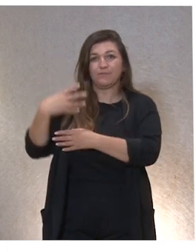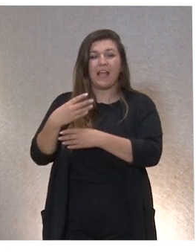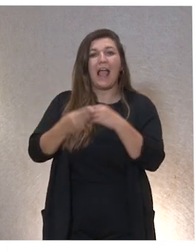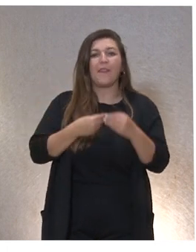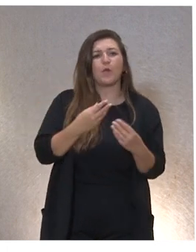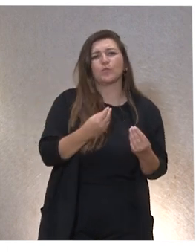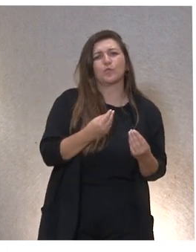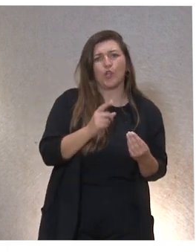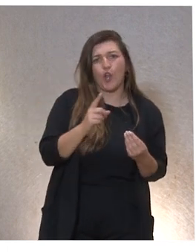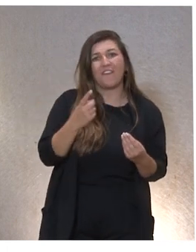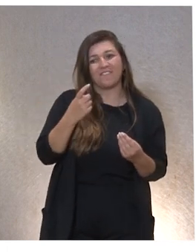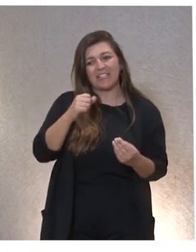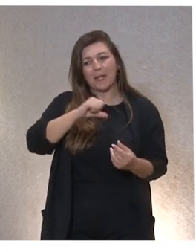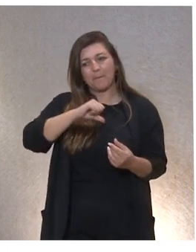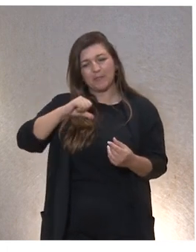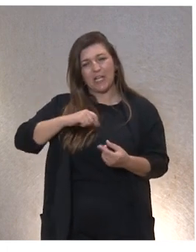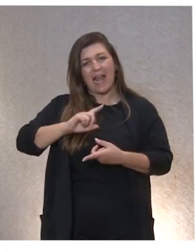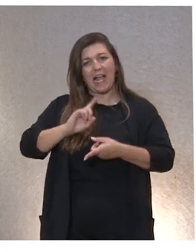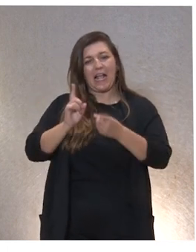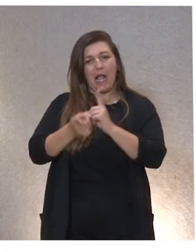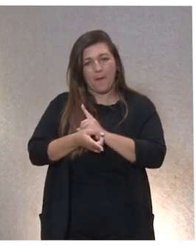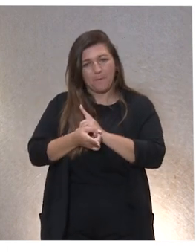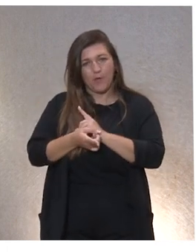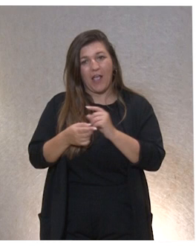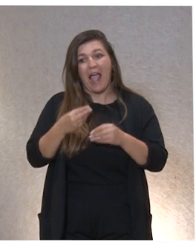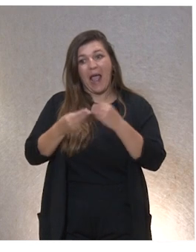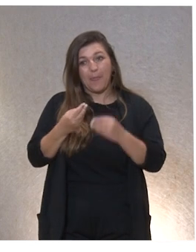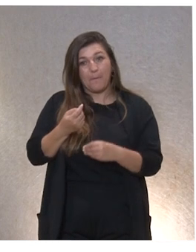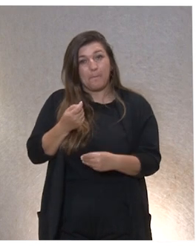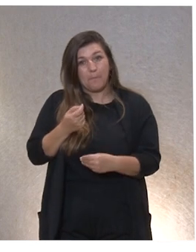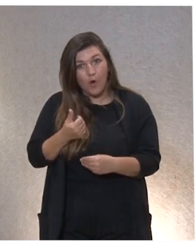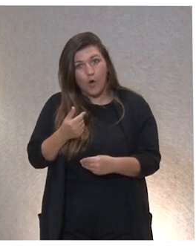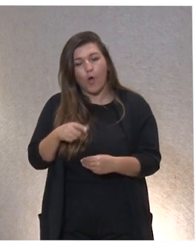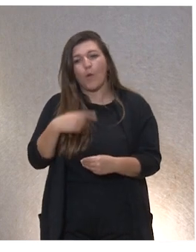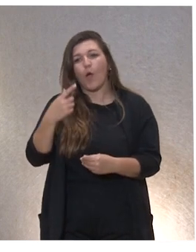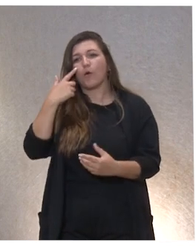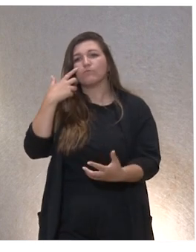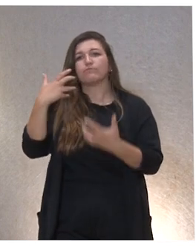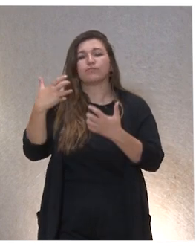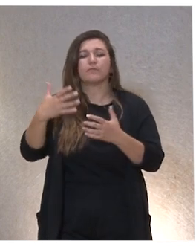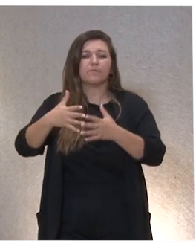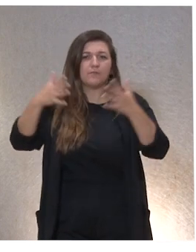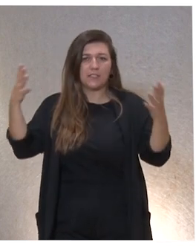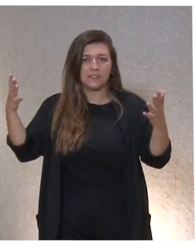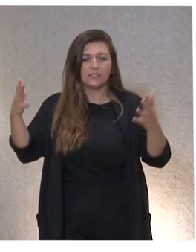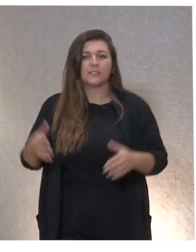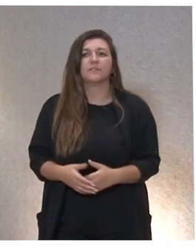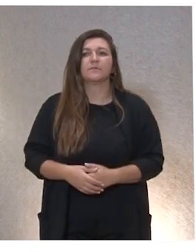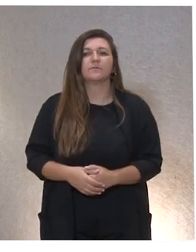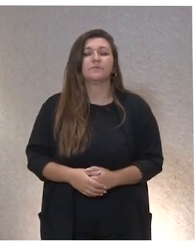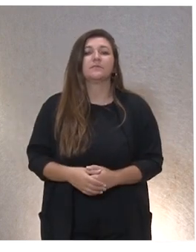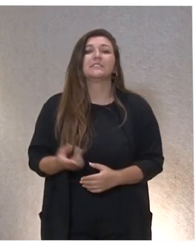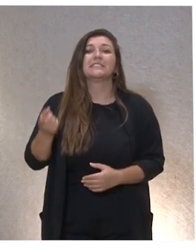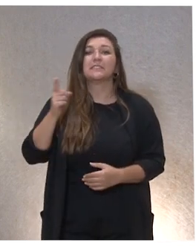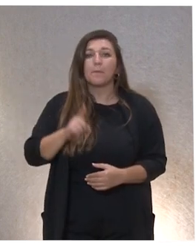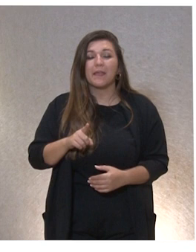que hagamos ese cambio personal y que haciendo poco con este cambio personal el impacto va a ser grande ¿no? también es muy importante